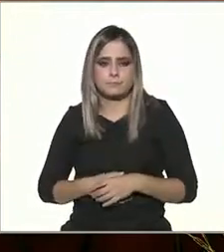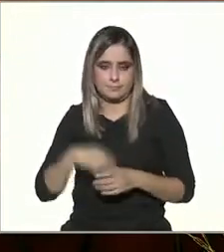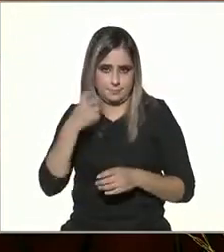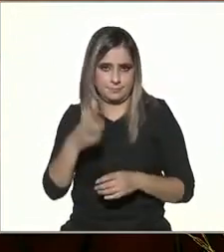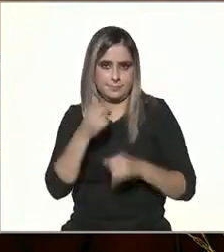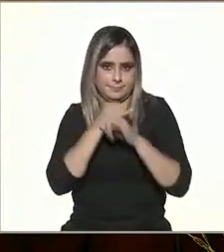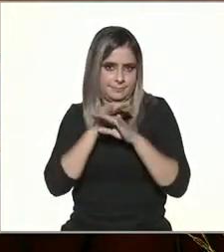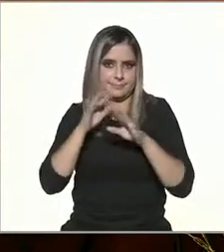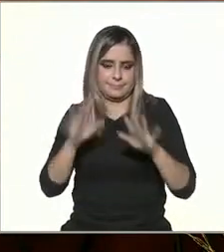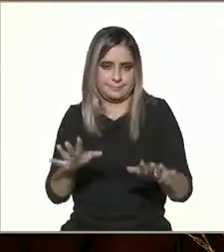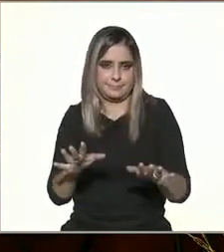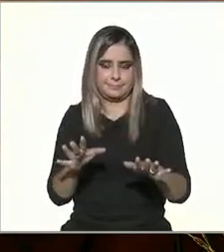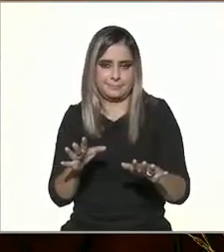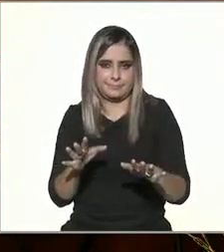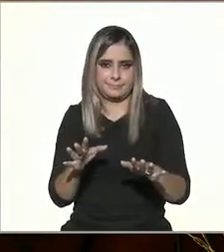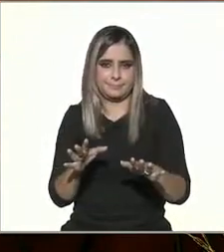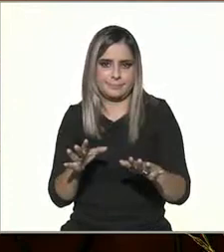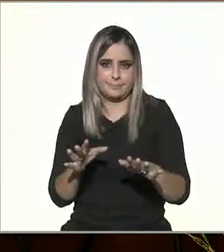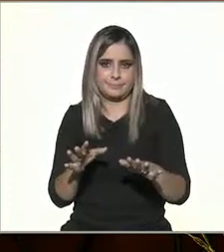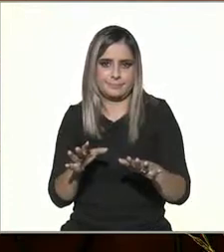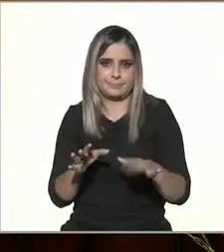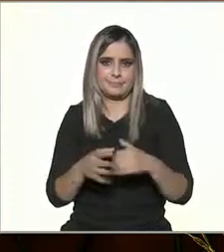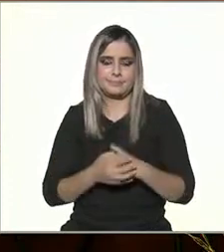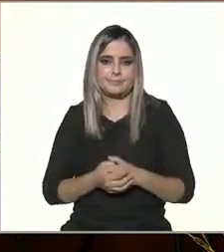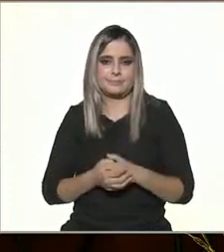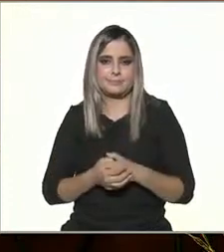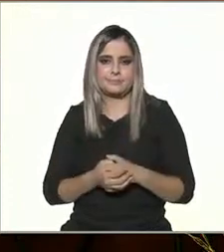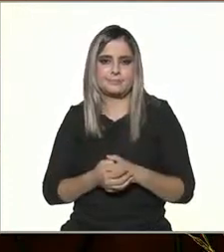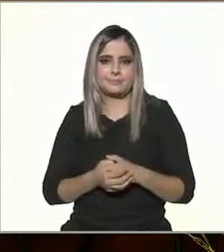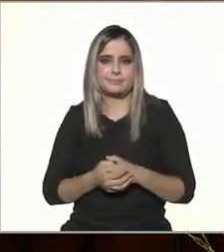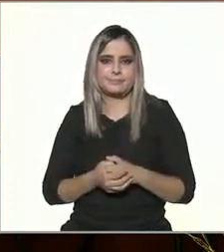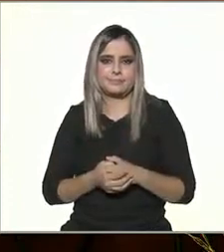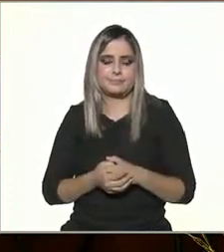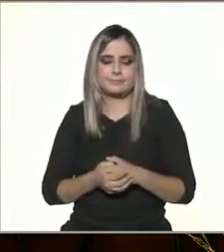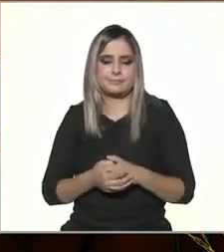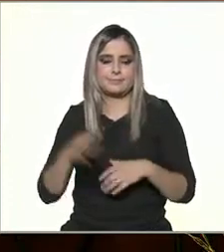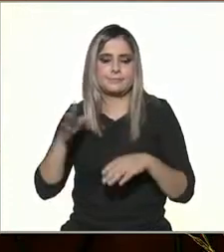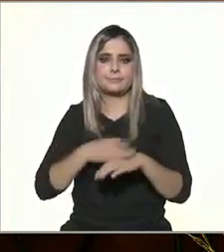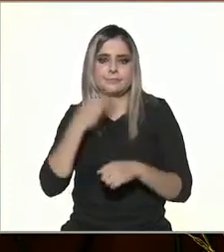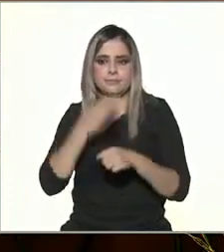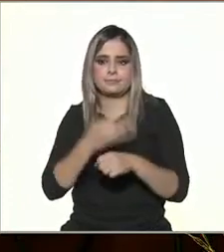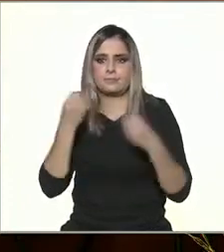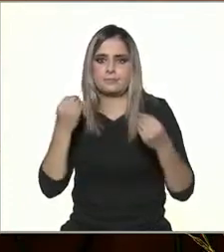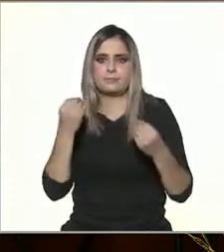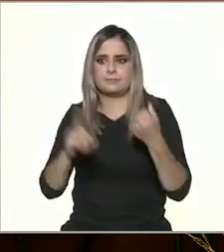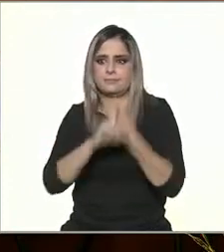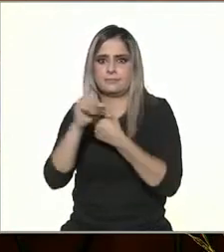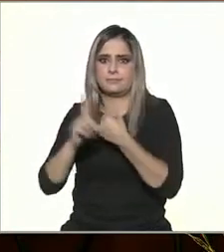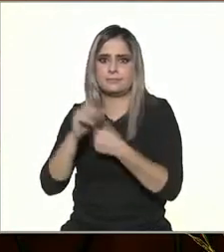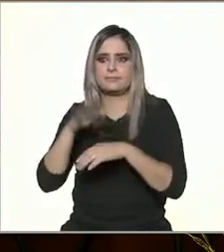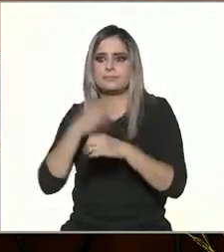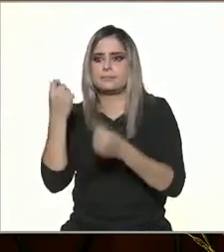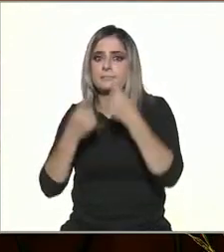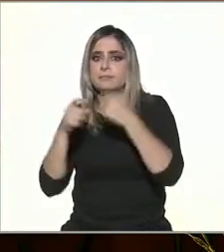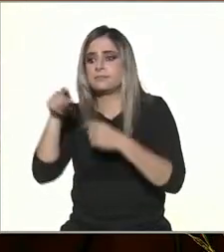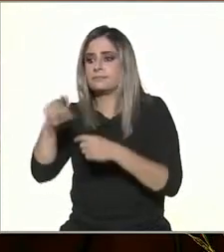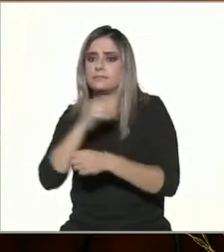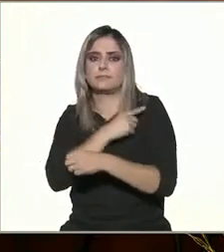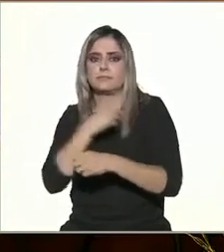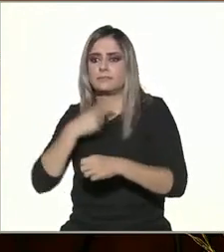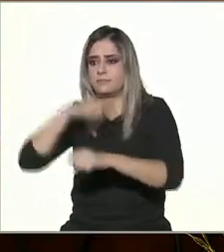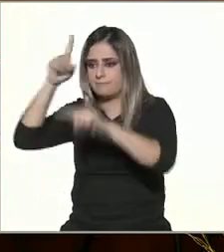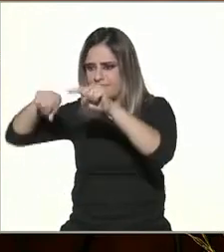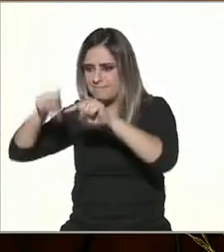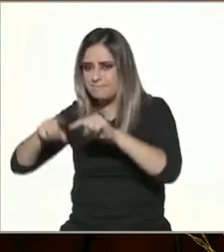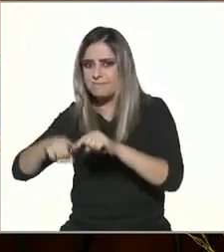información, ¿no? Es como que creo que tenemos una guerra ahora que hace mucha polémica, ¿no? Porque de repente hay censura y cortamos